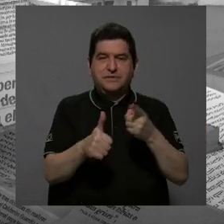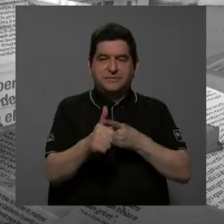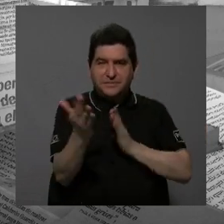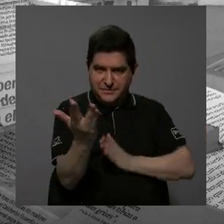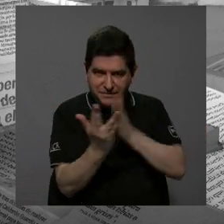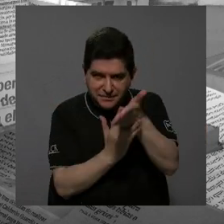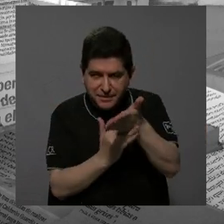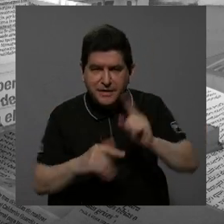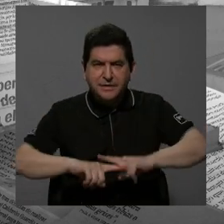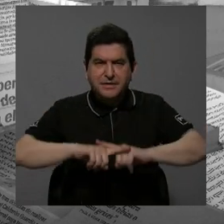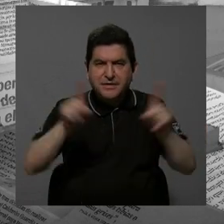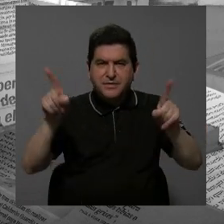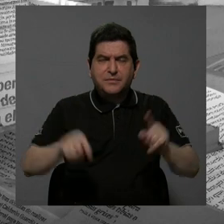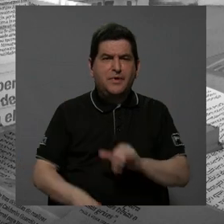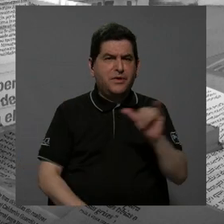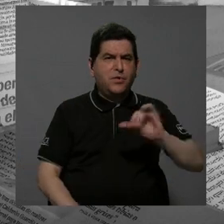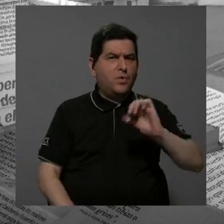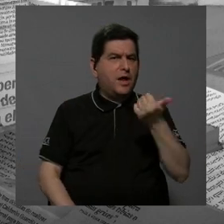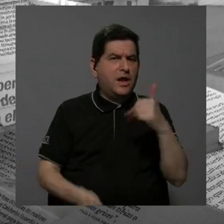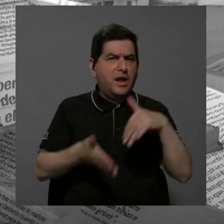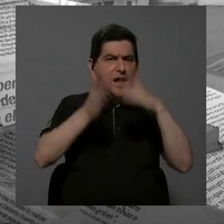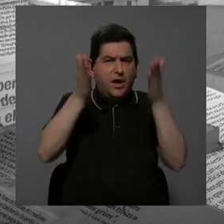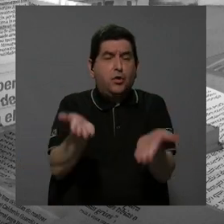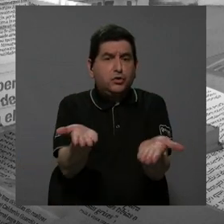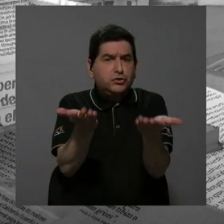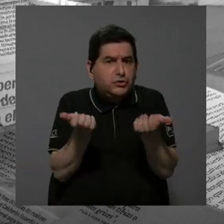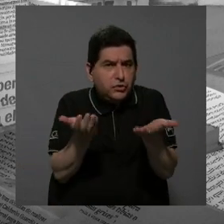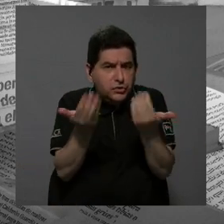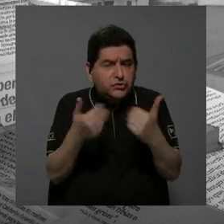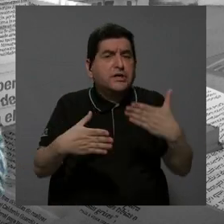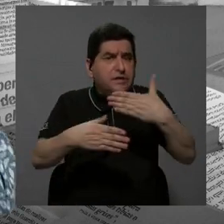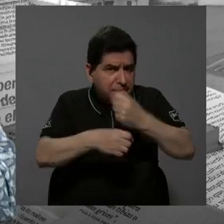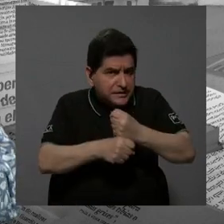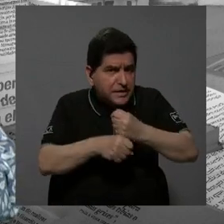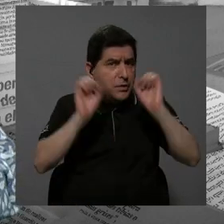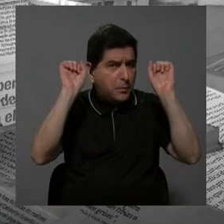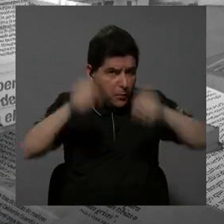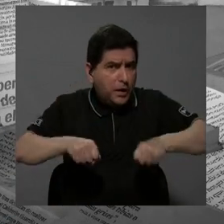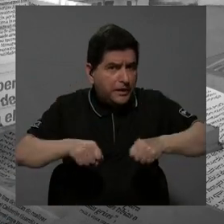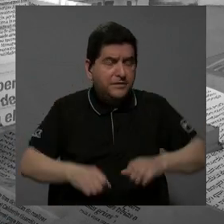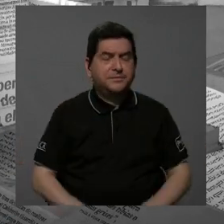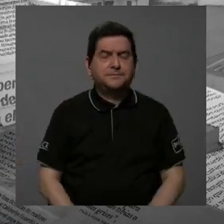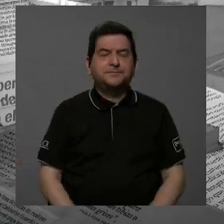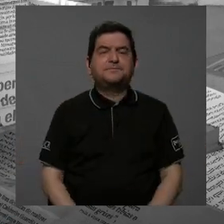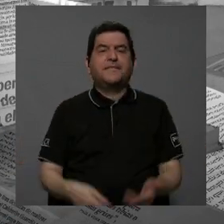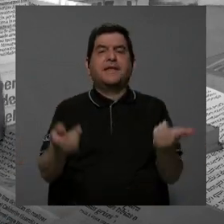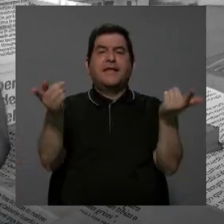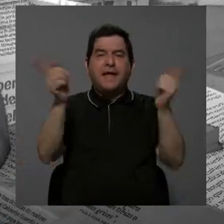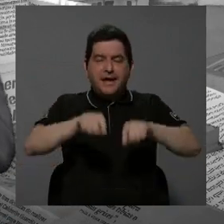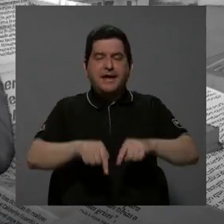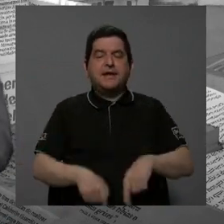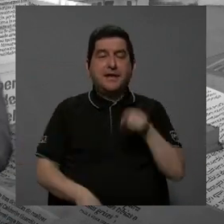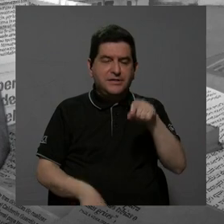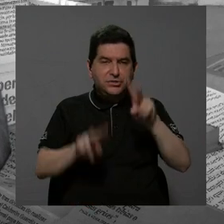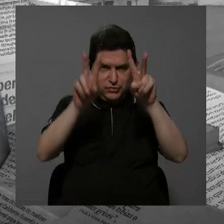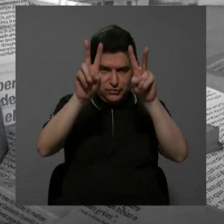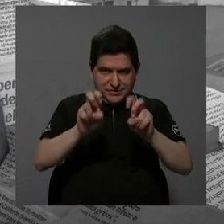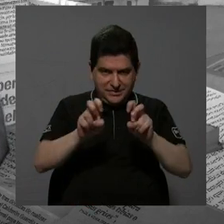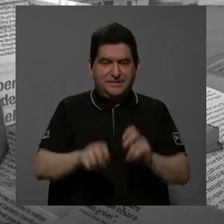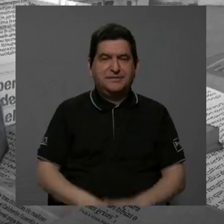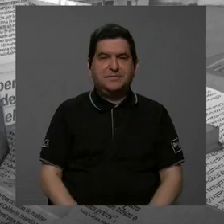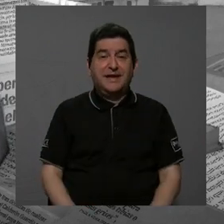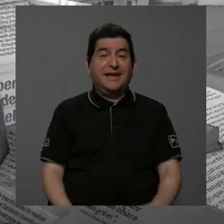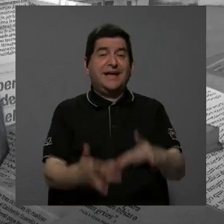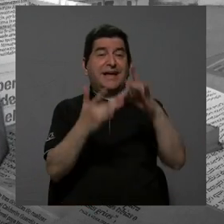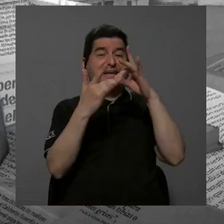ingreso, pero también serán para otros estudiantes que quieran realizarlo. Sí, en el caso de esta prueba, que es una